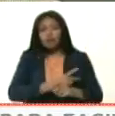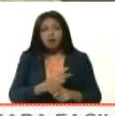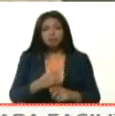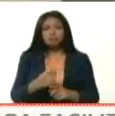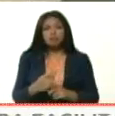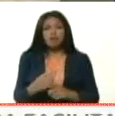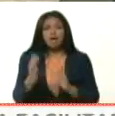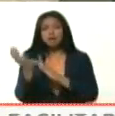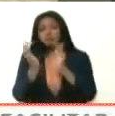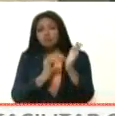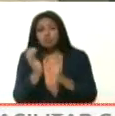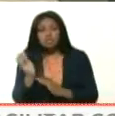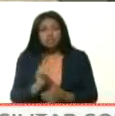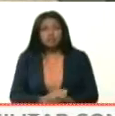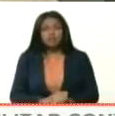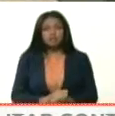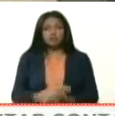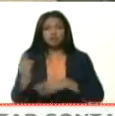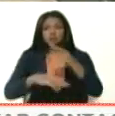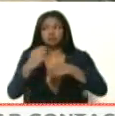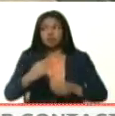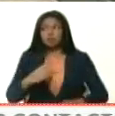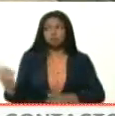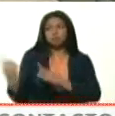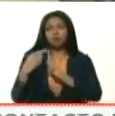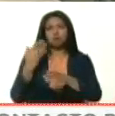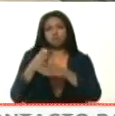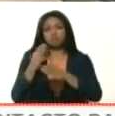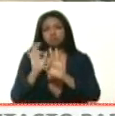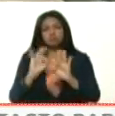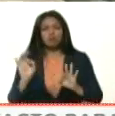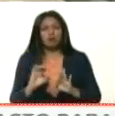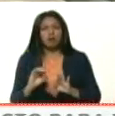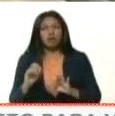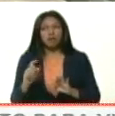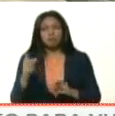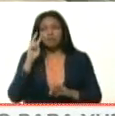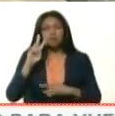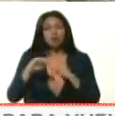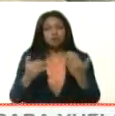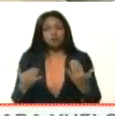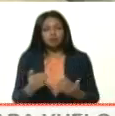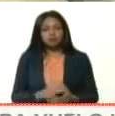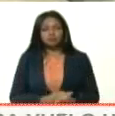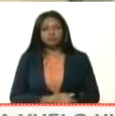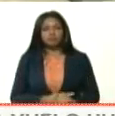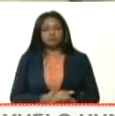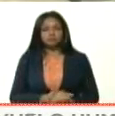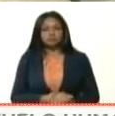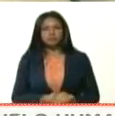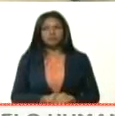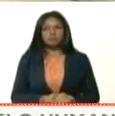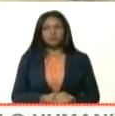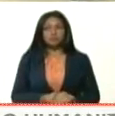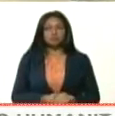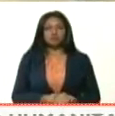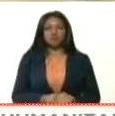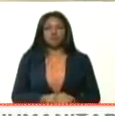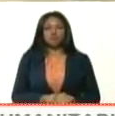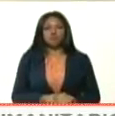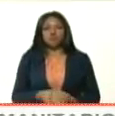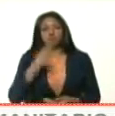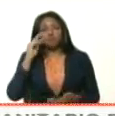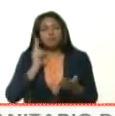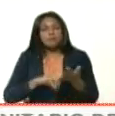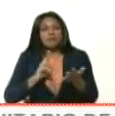No fue un gran revolucionario, que se enfrentó a la oligarquía y a la teocracia de entonces, con su palabra, con su